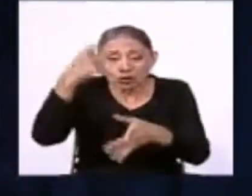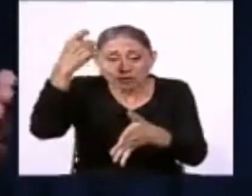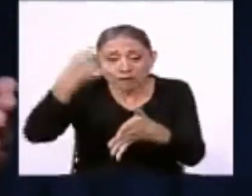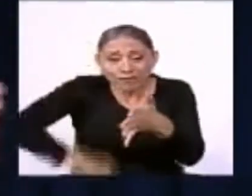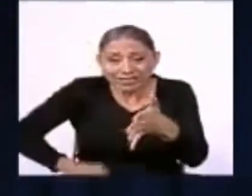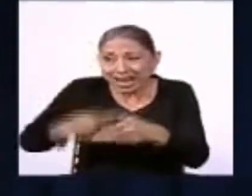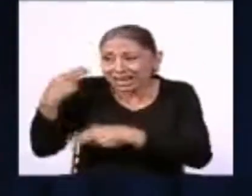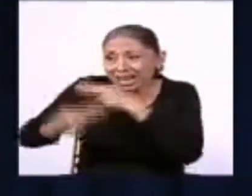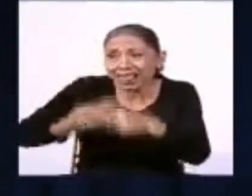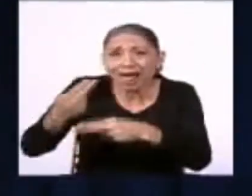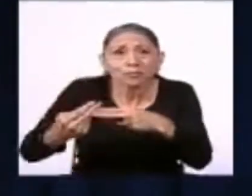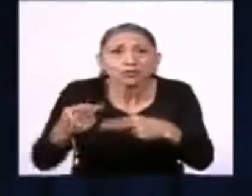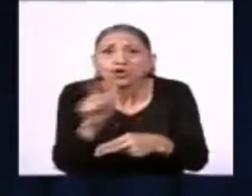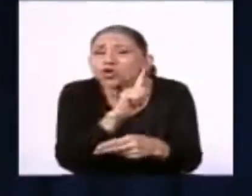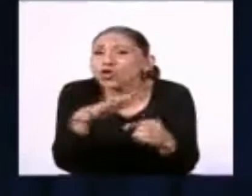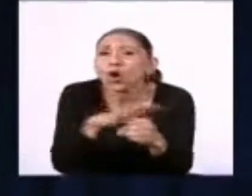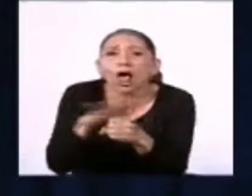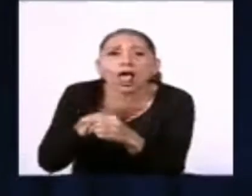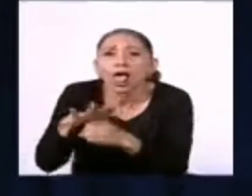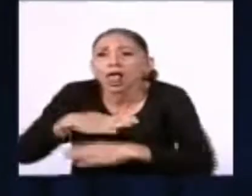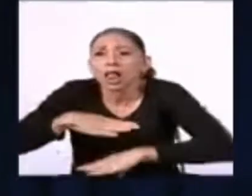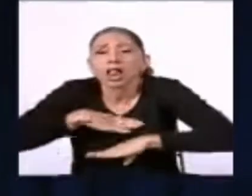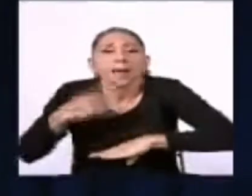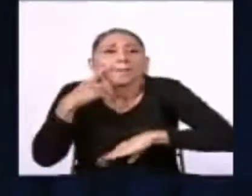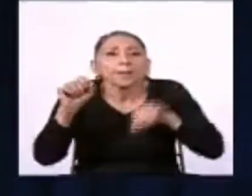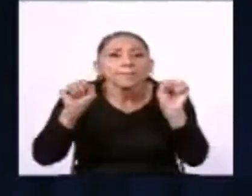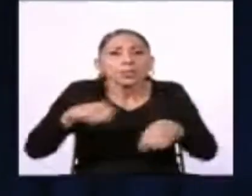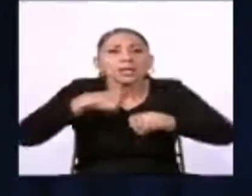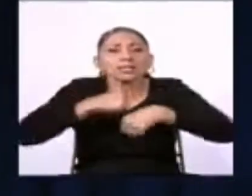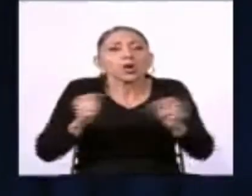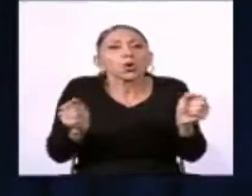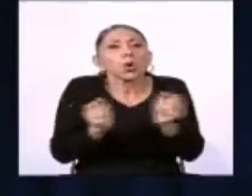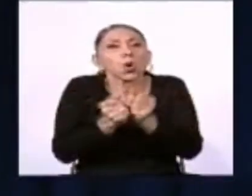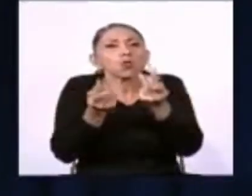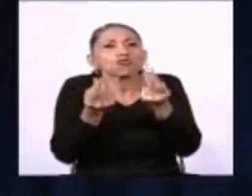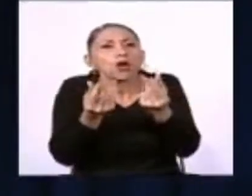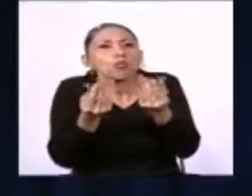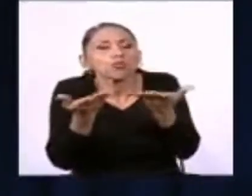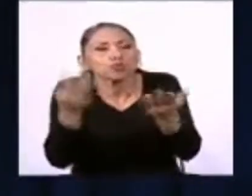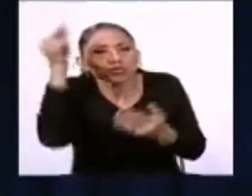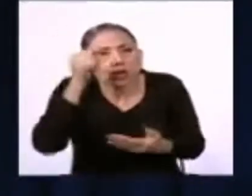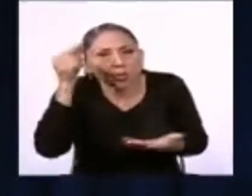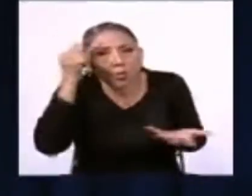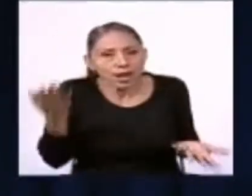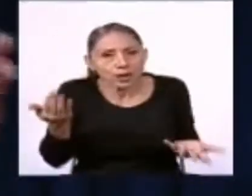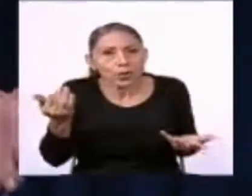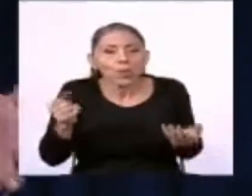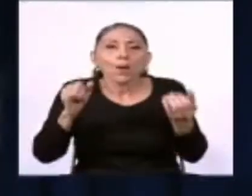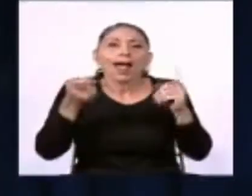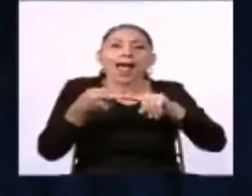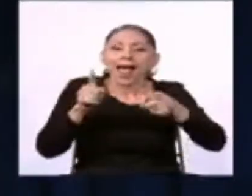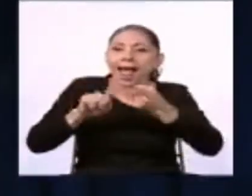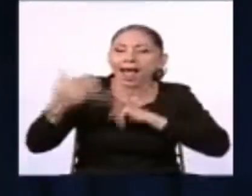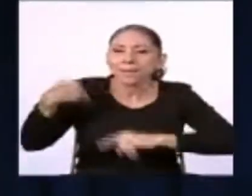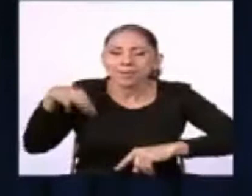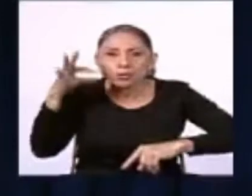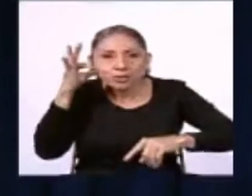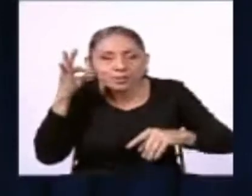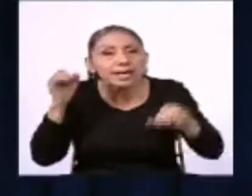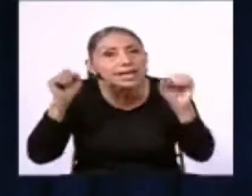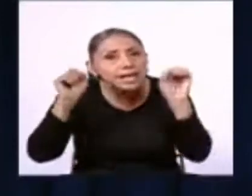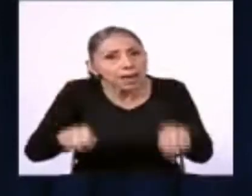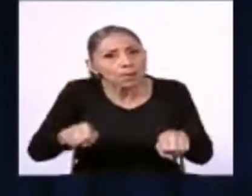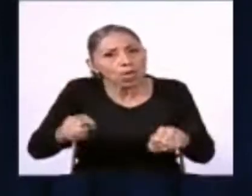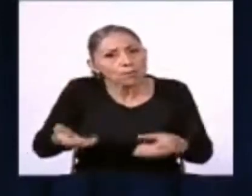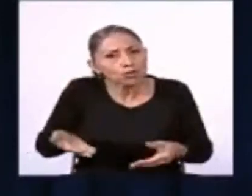no da para que sea con recursos del gobierno, amigas y amigos, que podamos levantar esa infraestructura